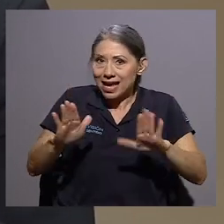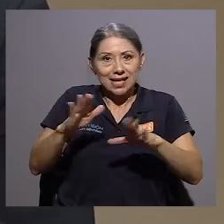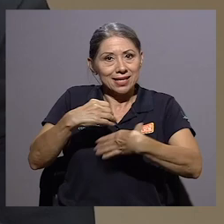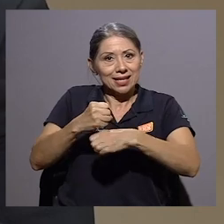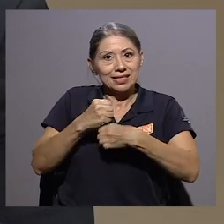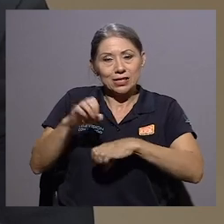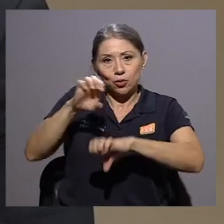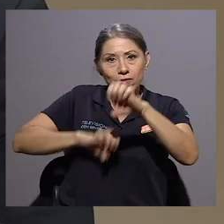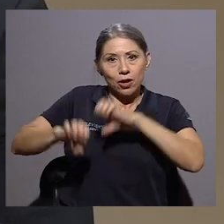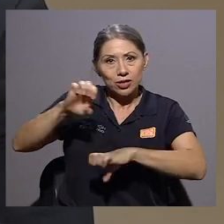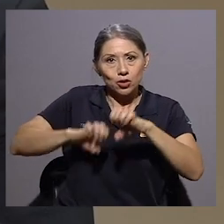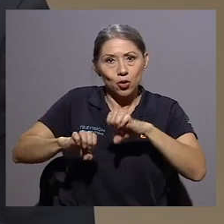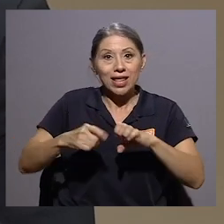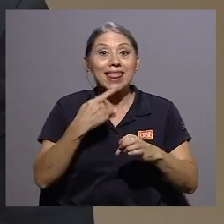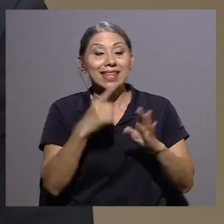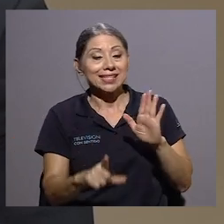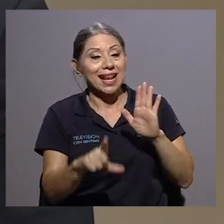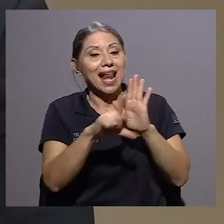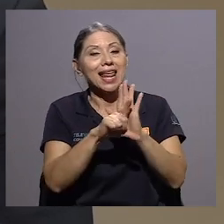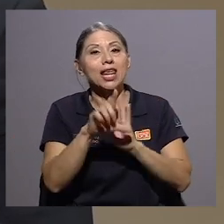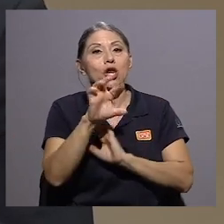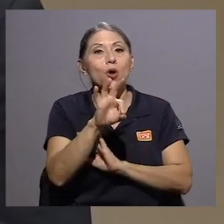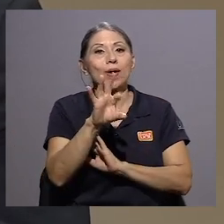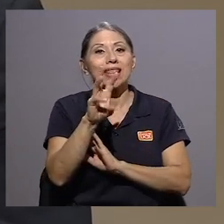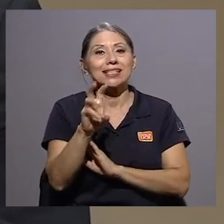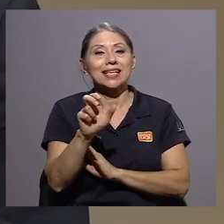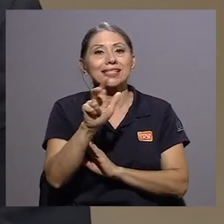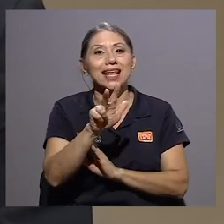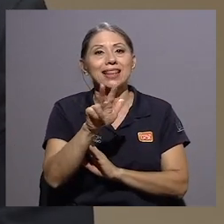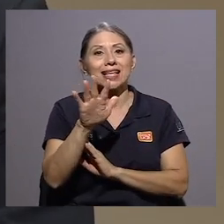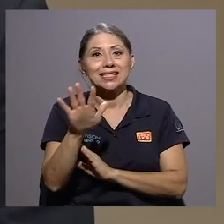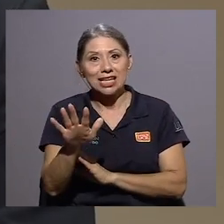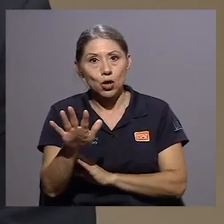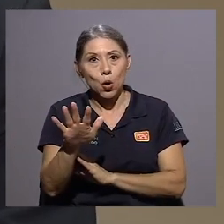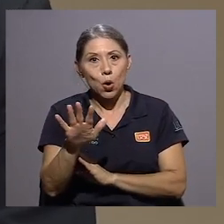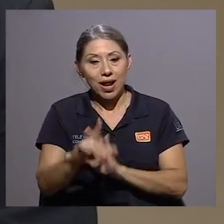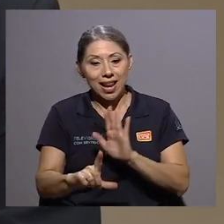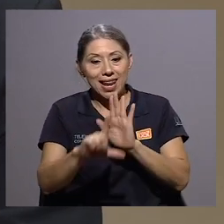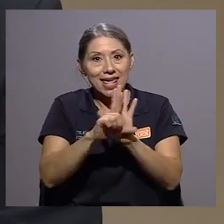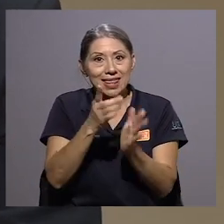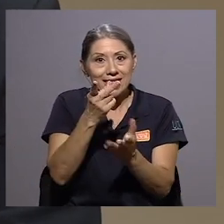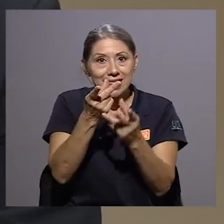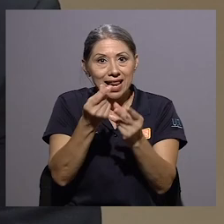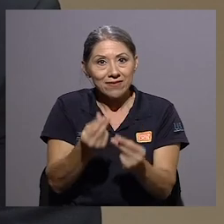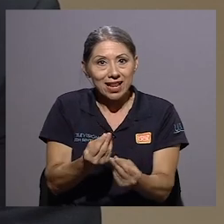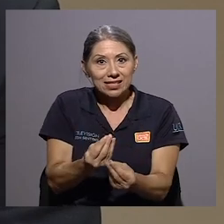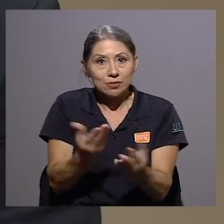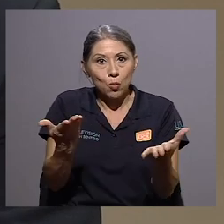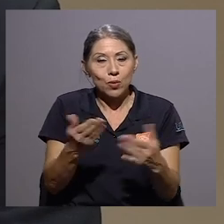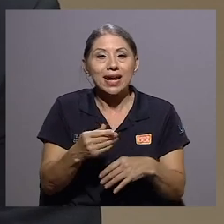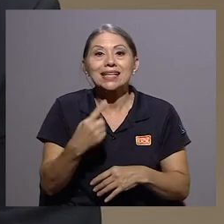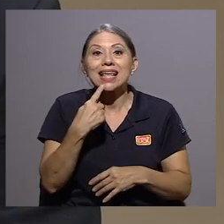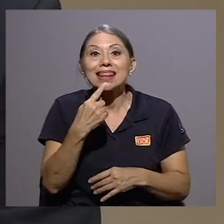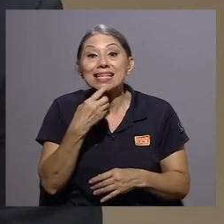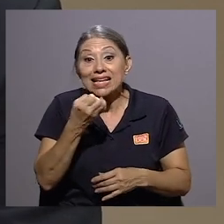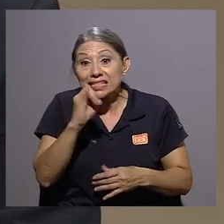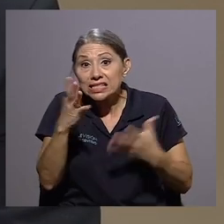fortalecimiento de las finanzas públicas, la 9635, que cuando hay una nota